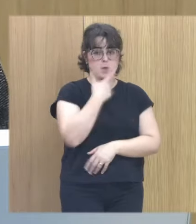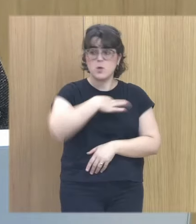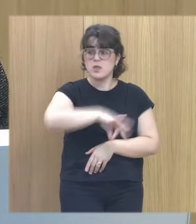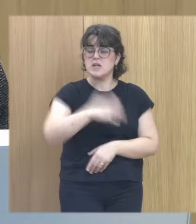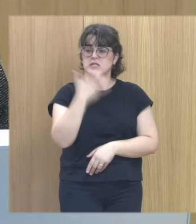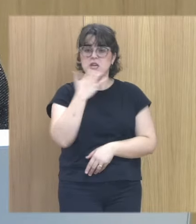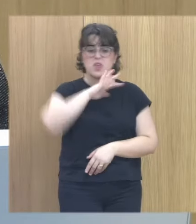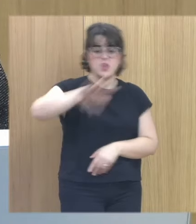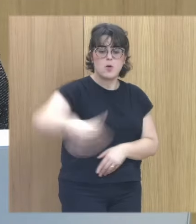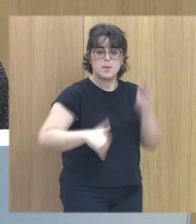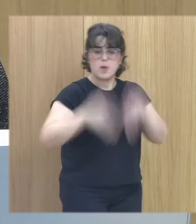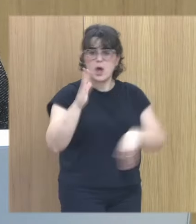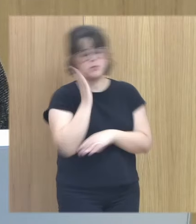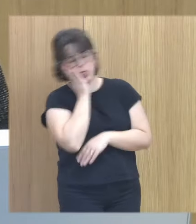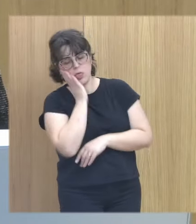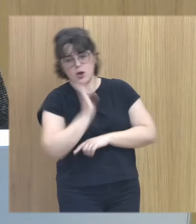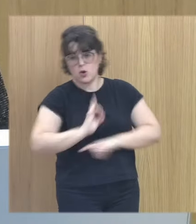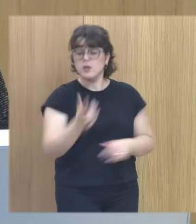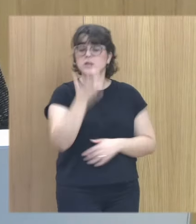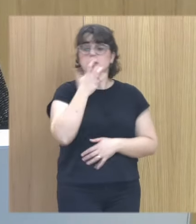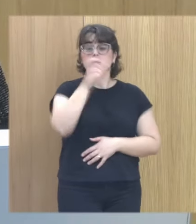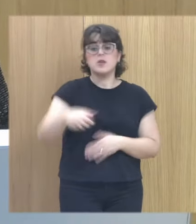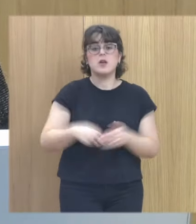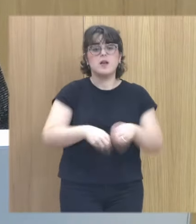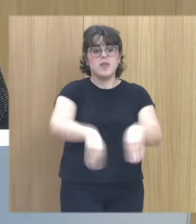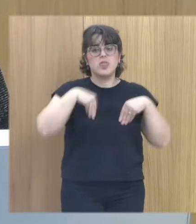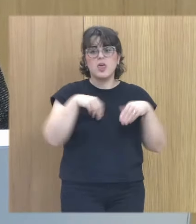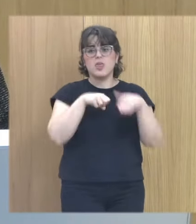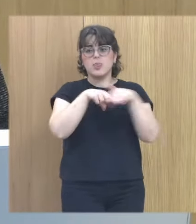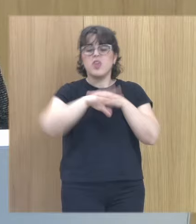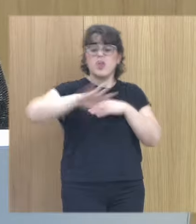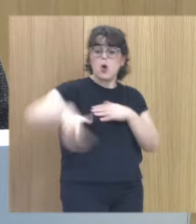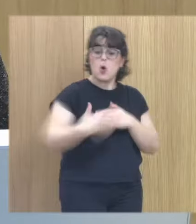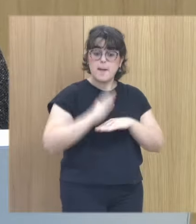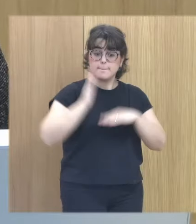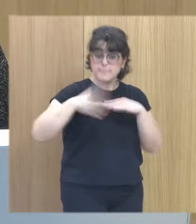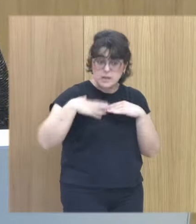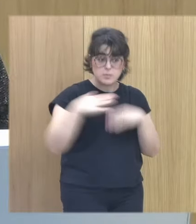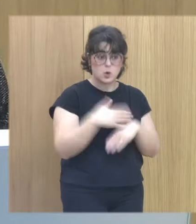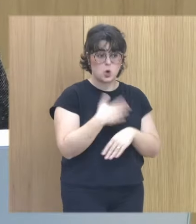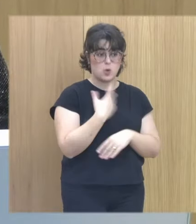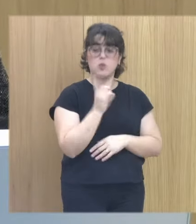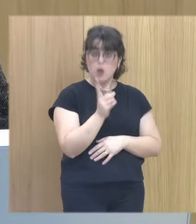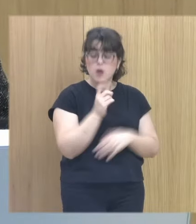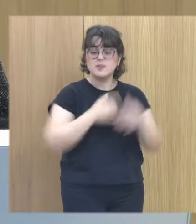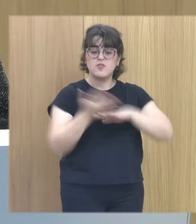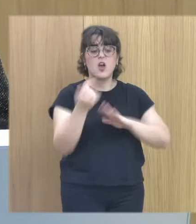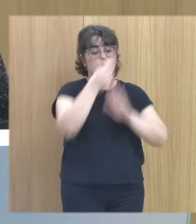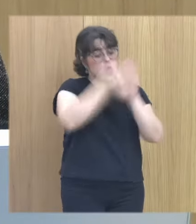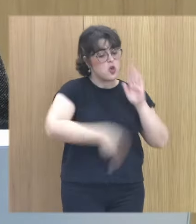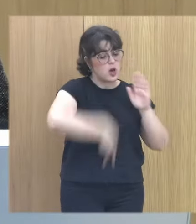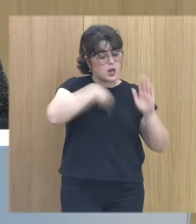duerman al menos 5 horas si las personas no duermen al menos 5 horas es la única condición general que yo